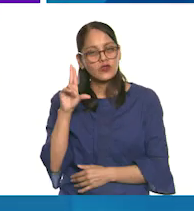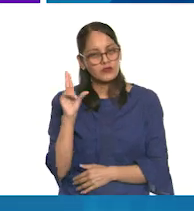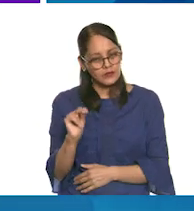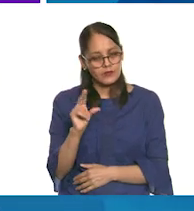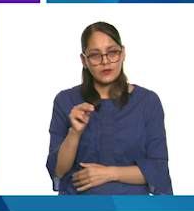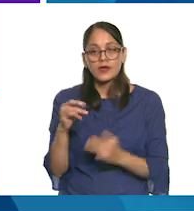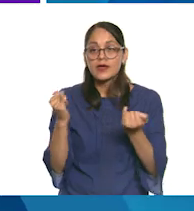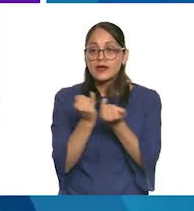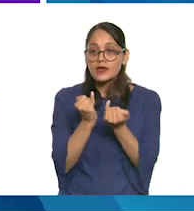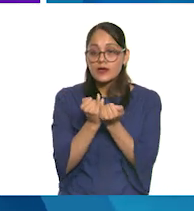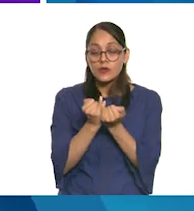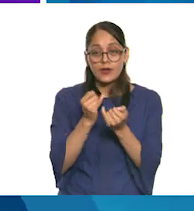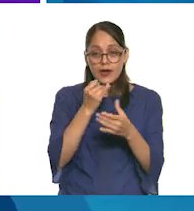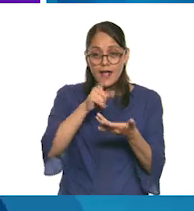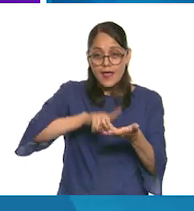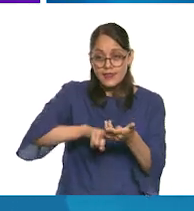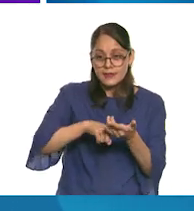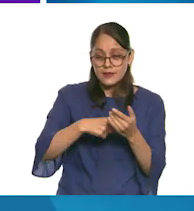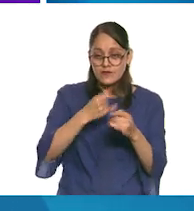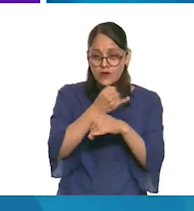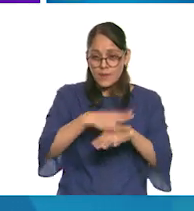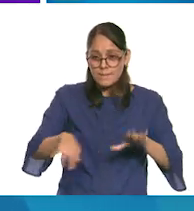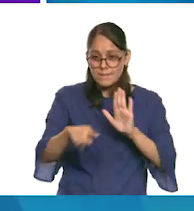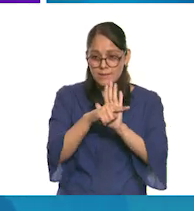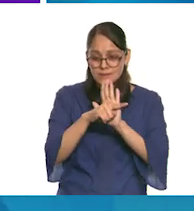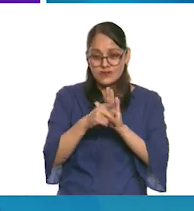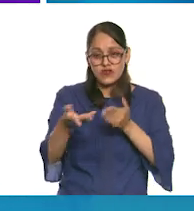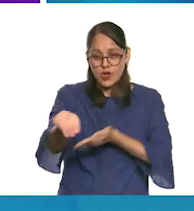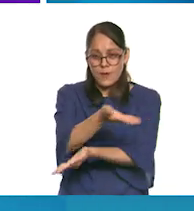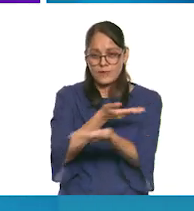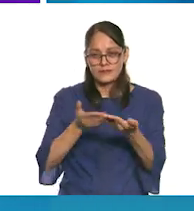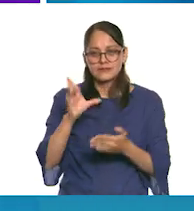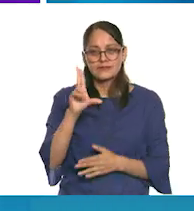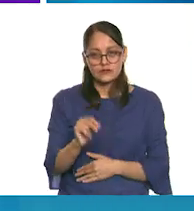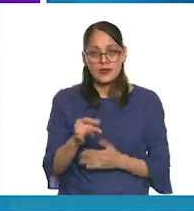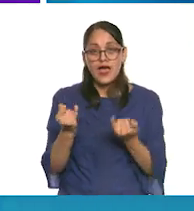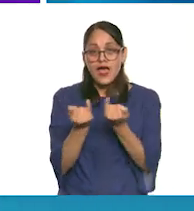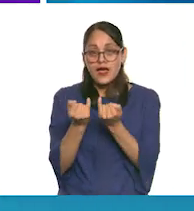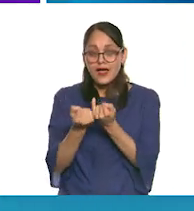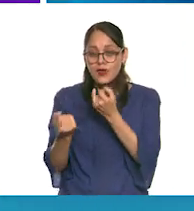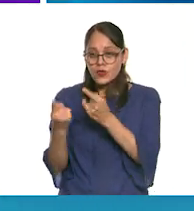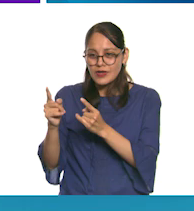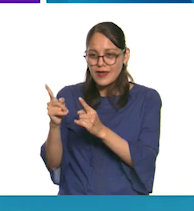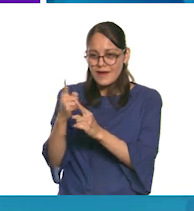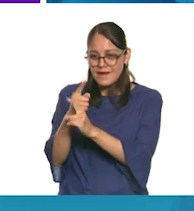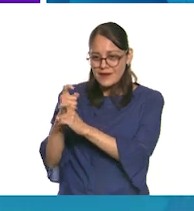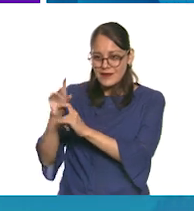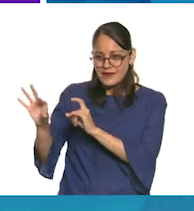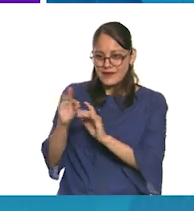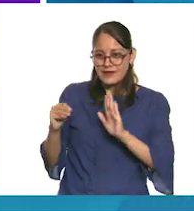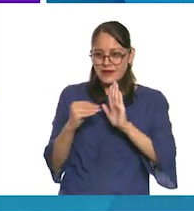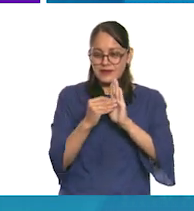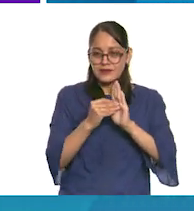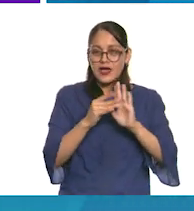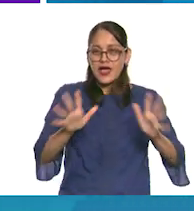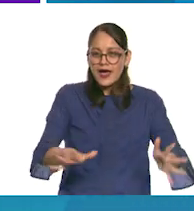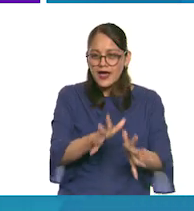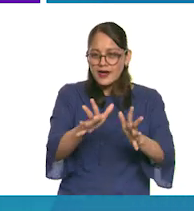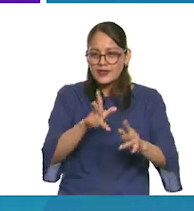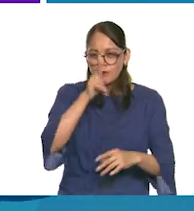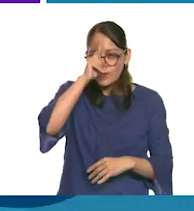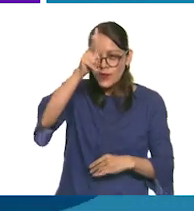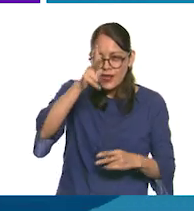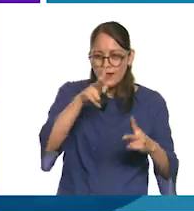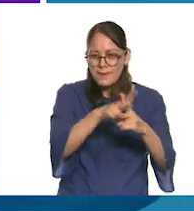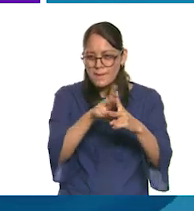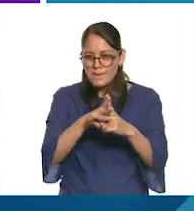la información que contienen es negativa. Muchas de esas cadenas son utilizadas para incitar a la violencia o para desinformar